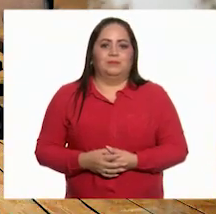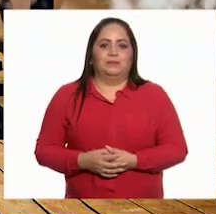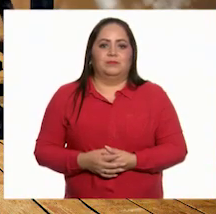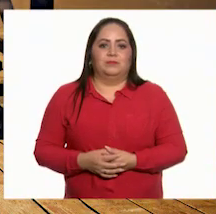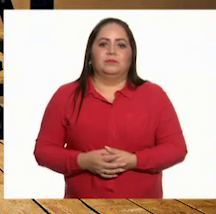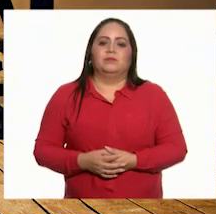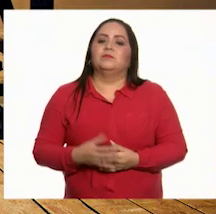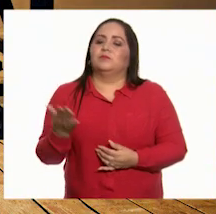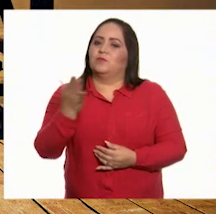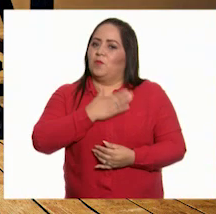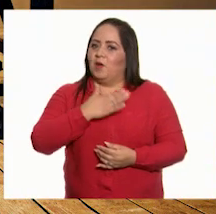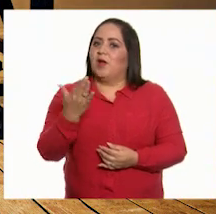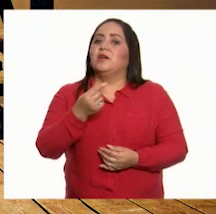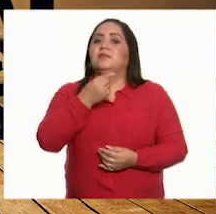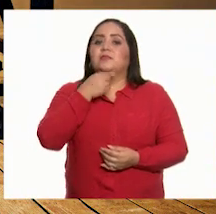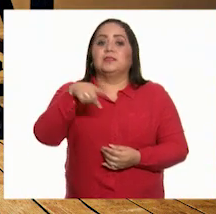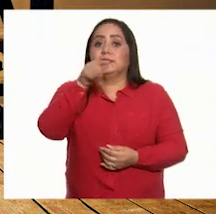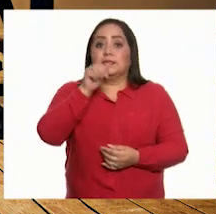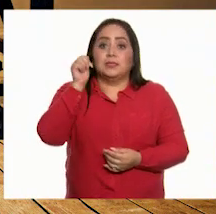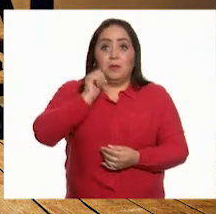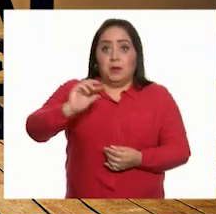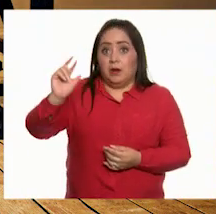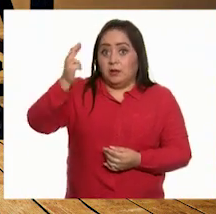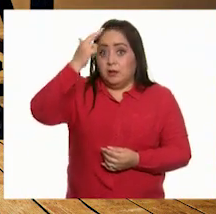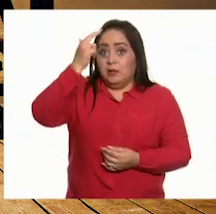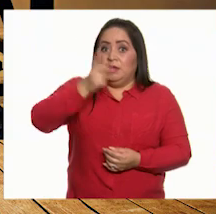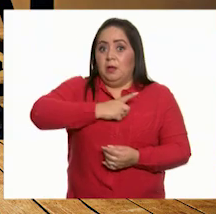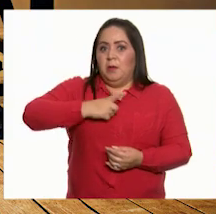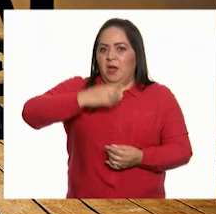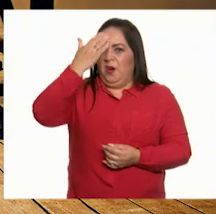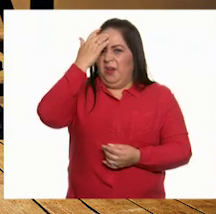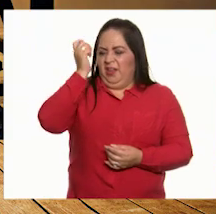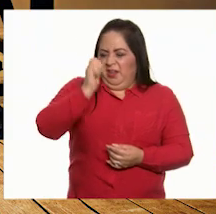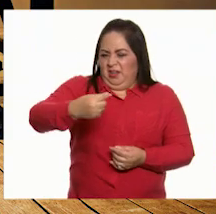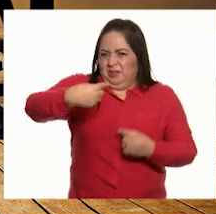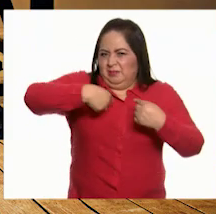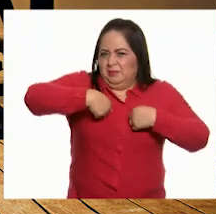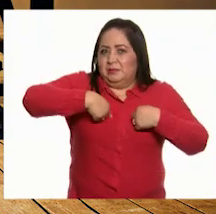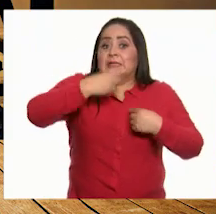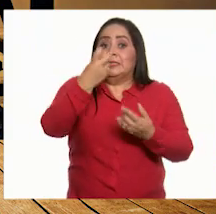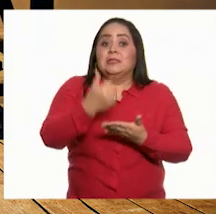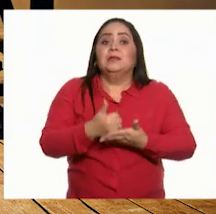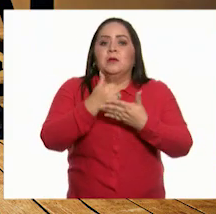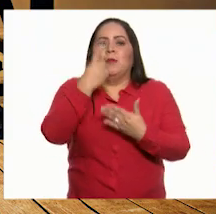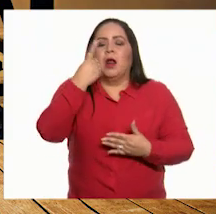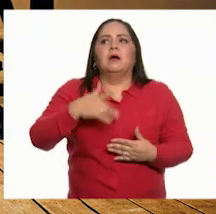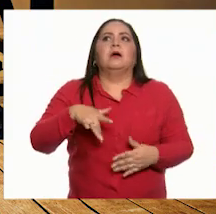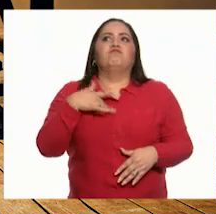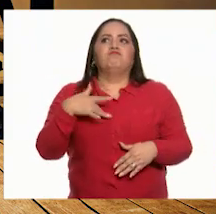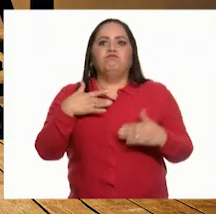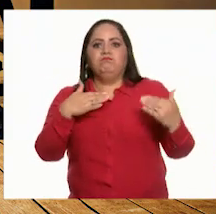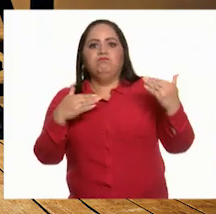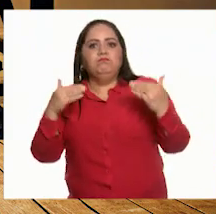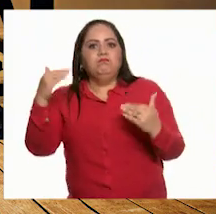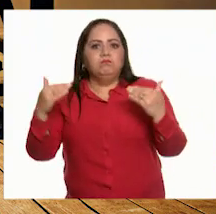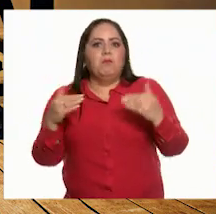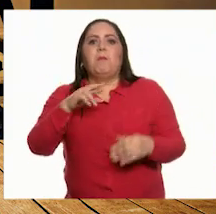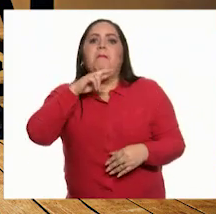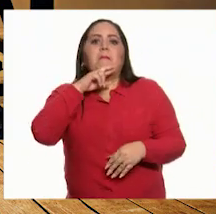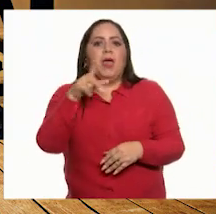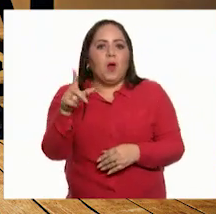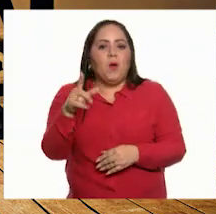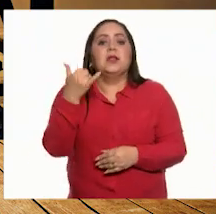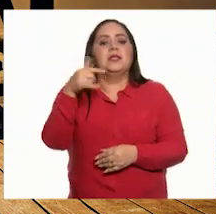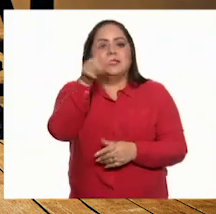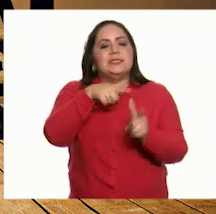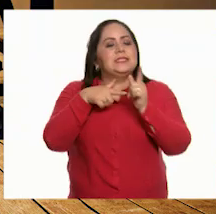Bueno niños y niñas, siempre recuerden conocerse a sí mismos, esto les ayudará a regularse de manera mucho mejor